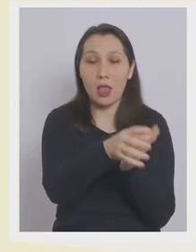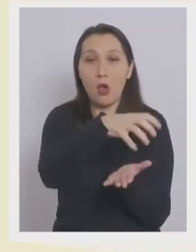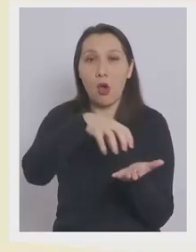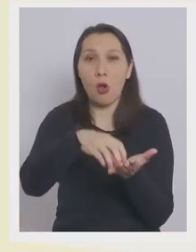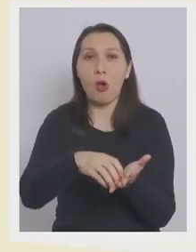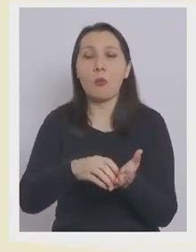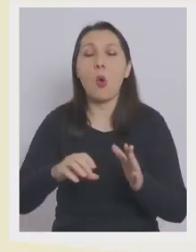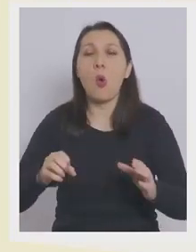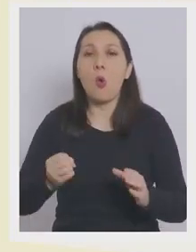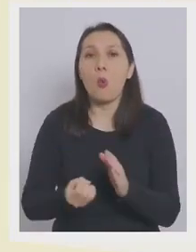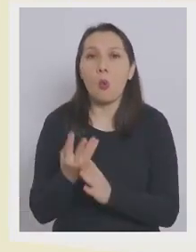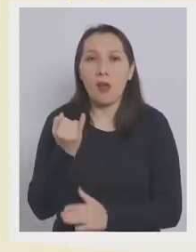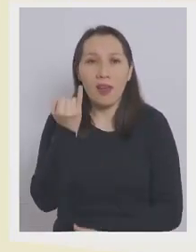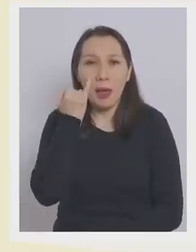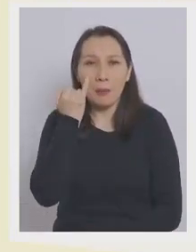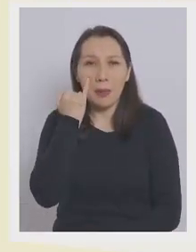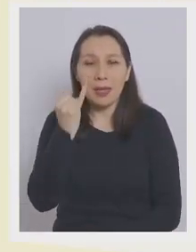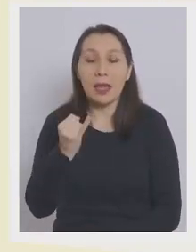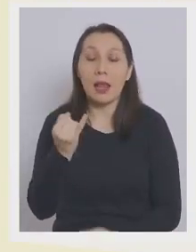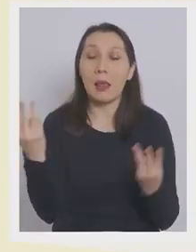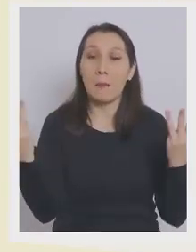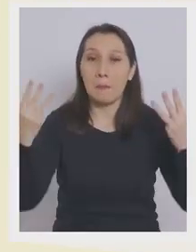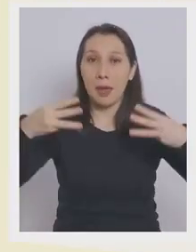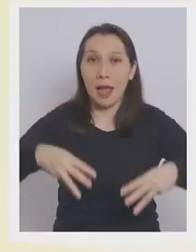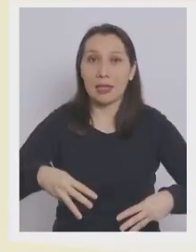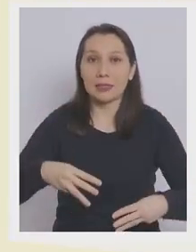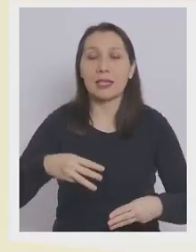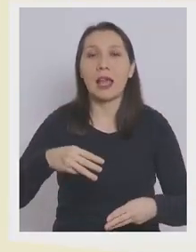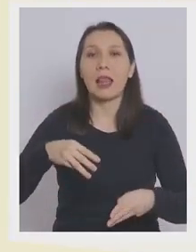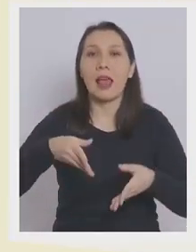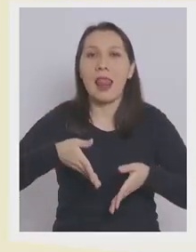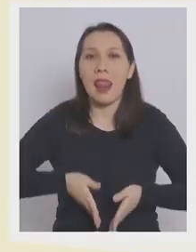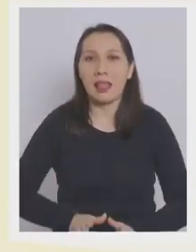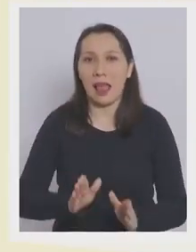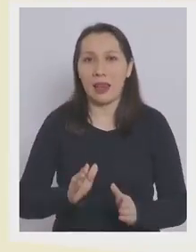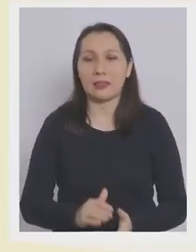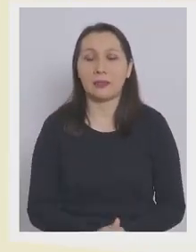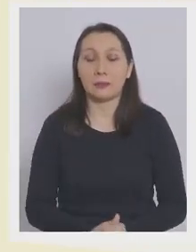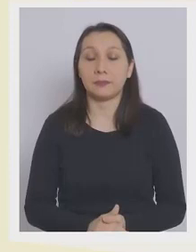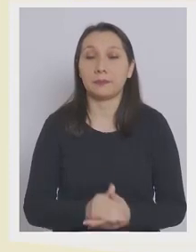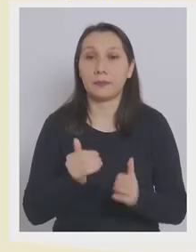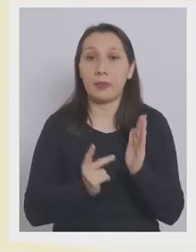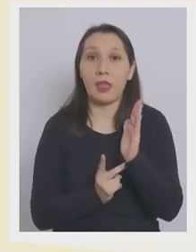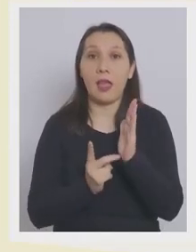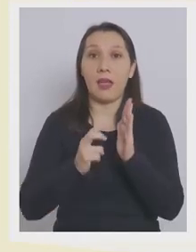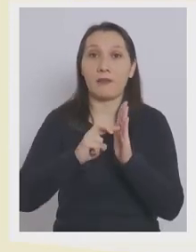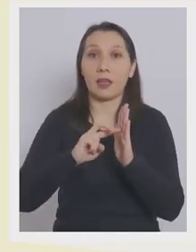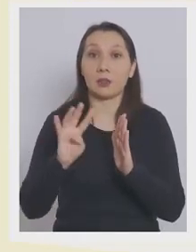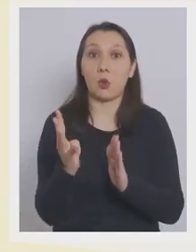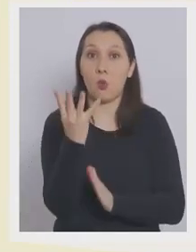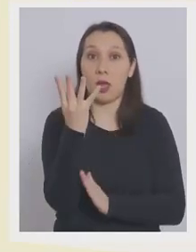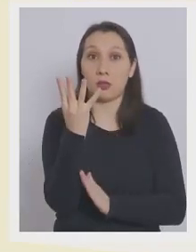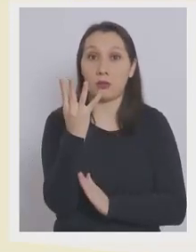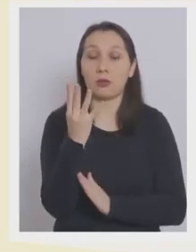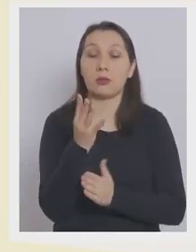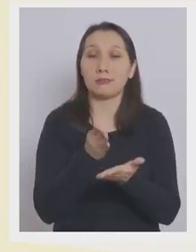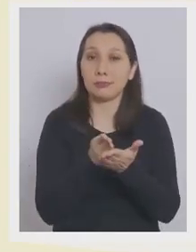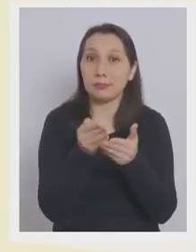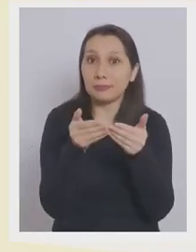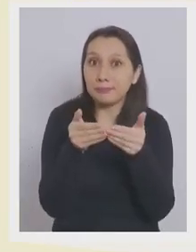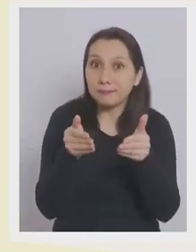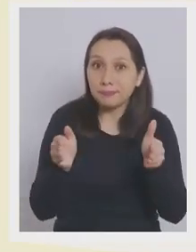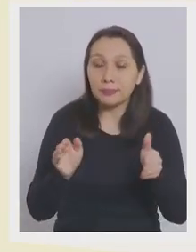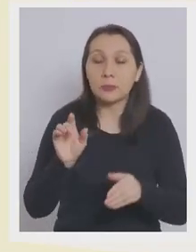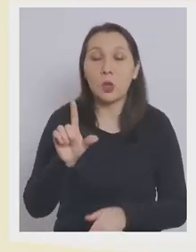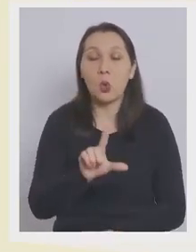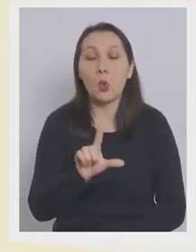Nueva Imperial, y en la región de Magallanes, Natales. Avanza a apertura inicial a partir del lunes